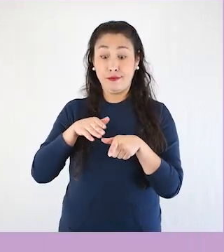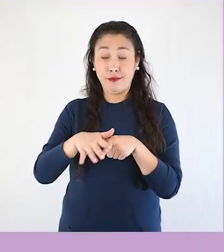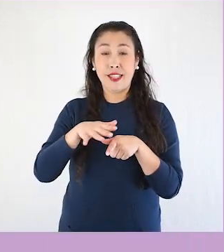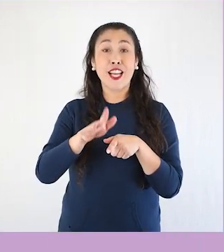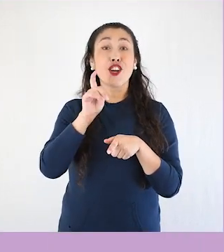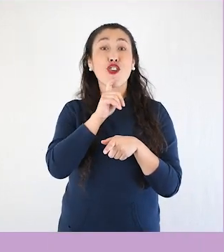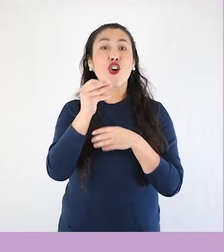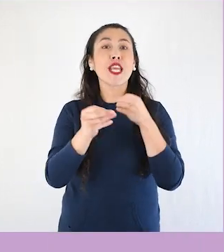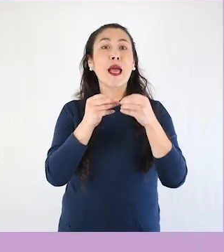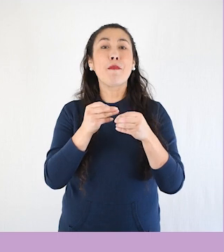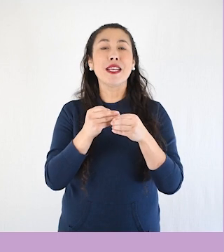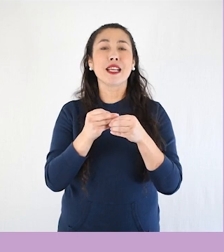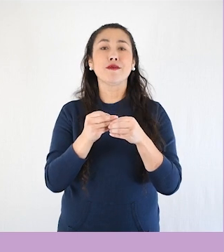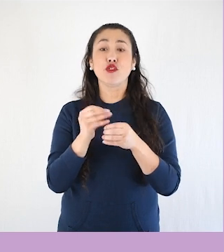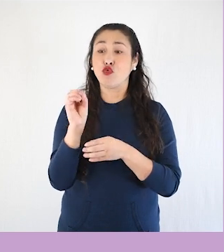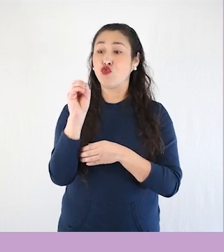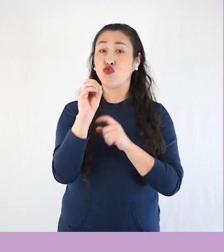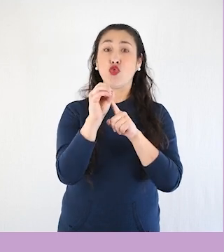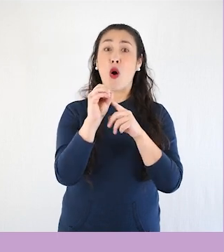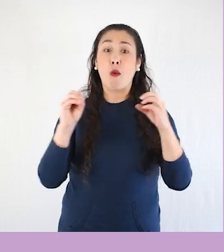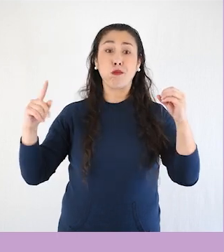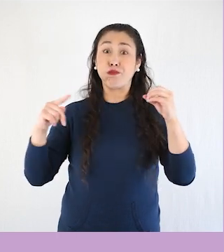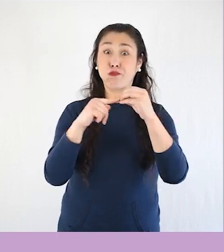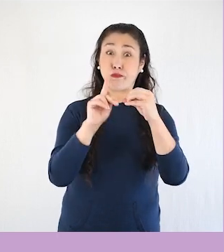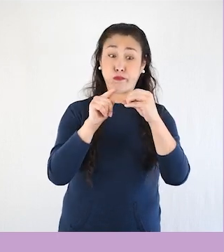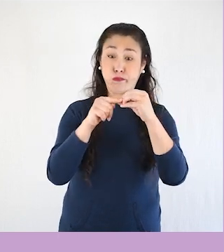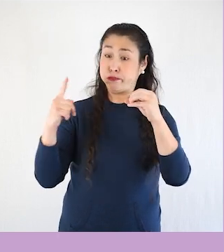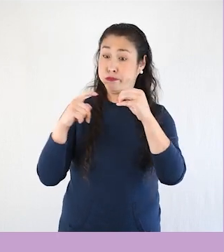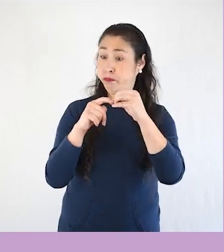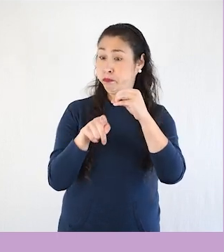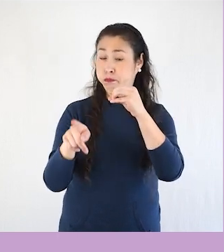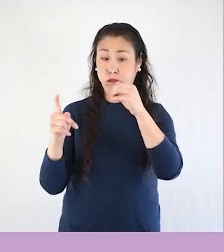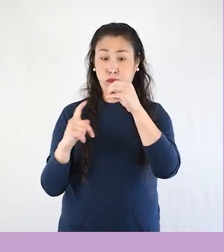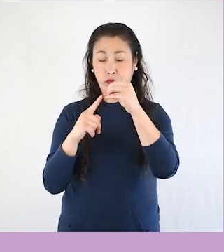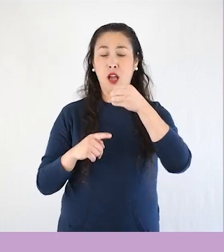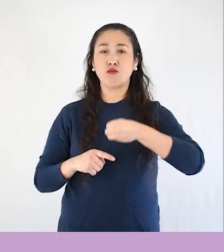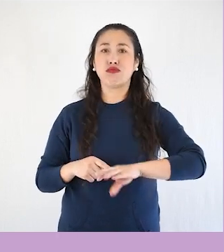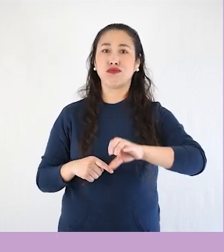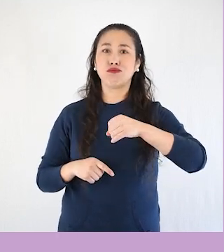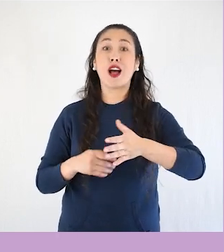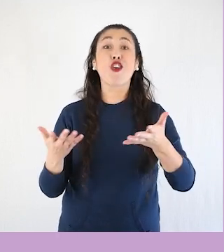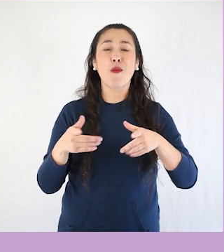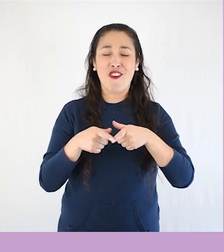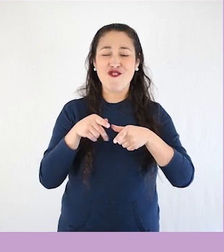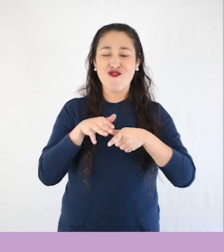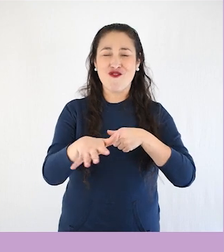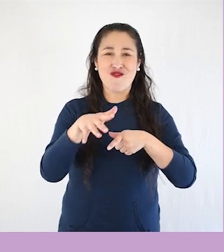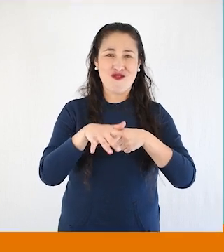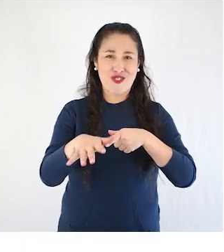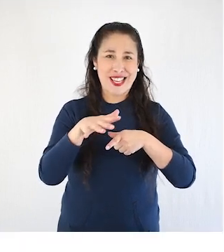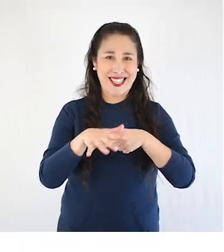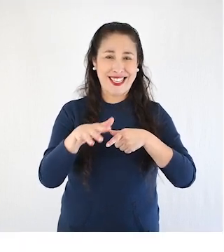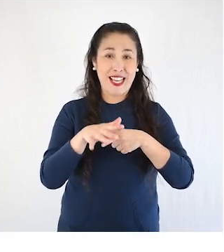En este sangramiento, se desprenden los óvulos maduros no fecundados, es decir, que el óvulo no se ha encontrado con un